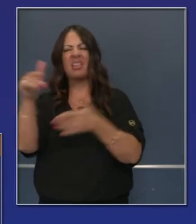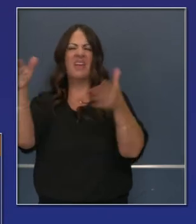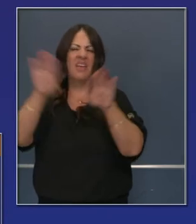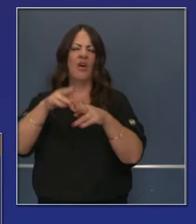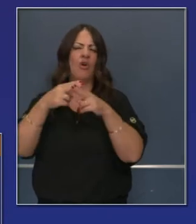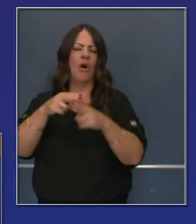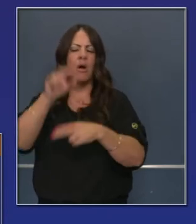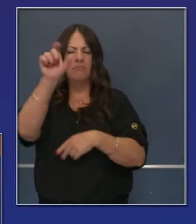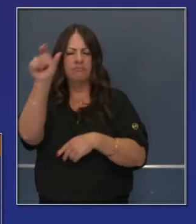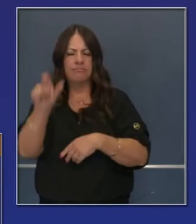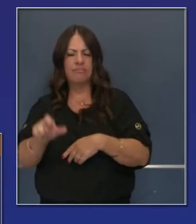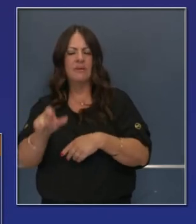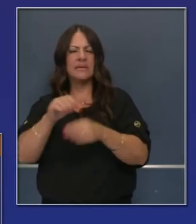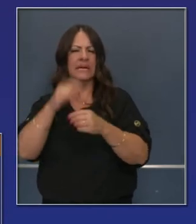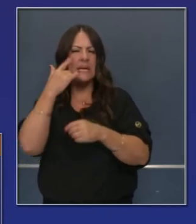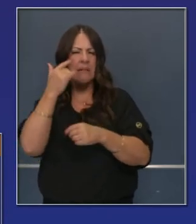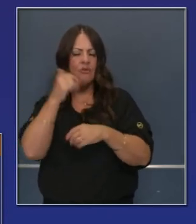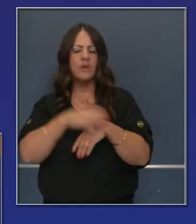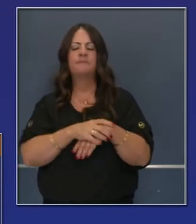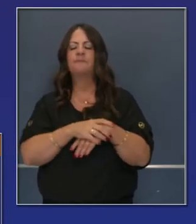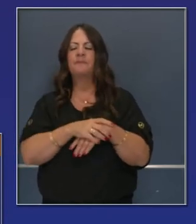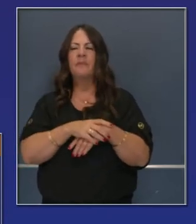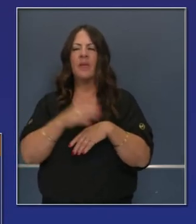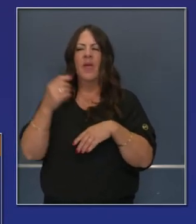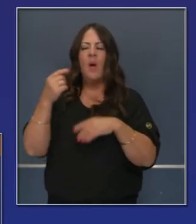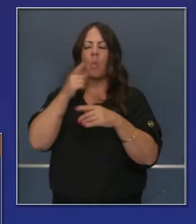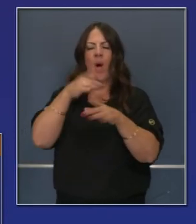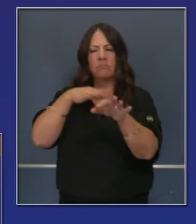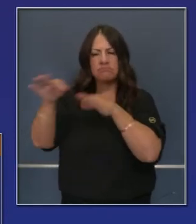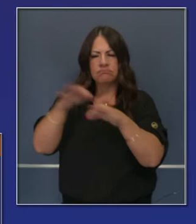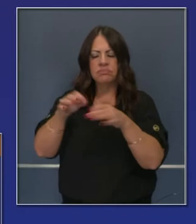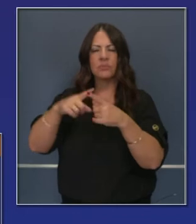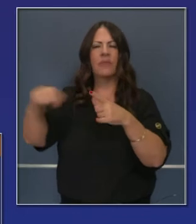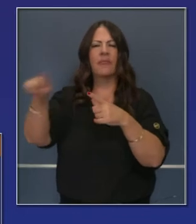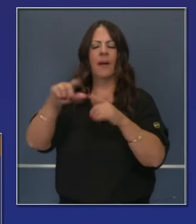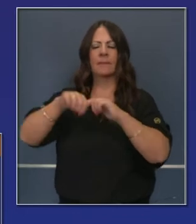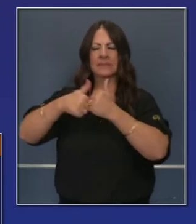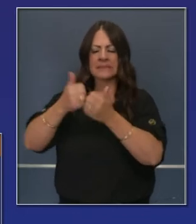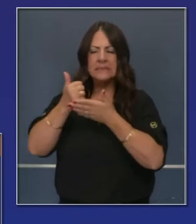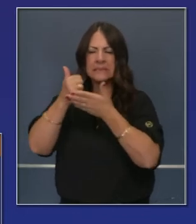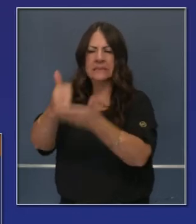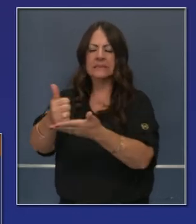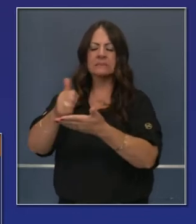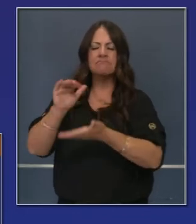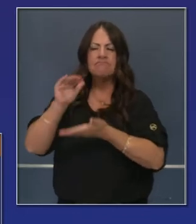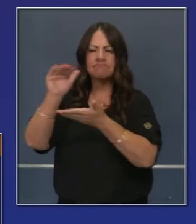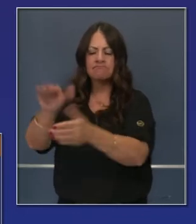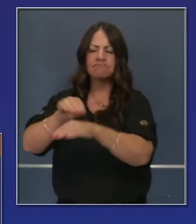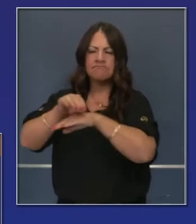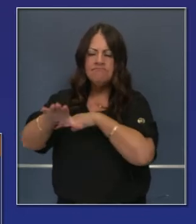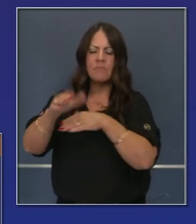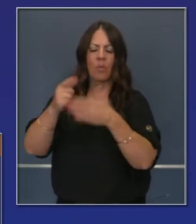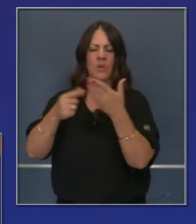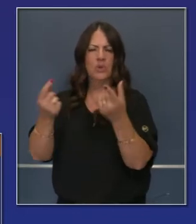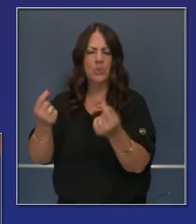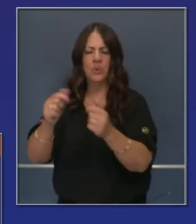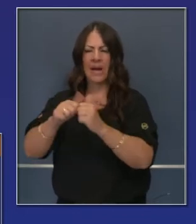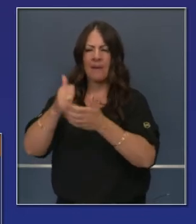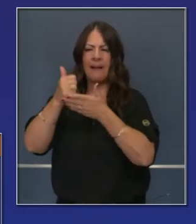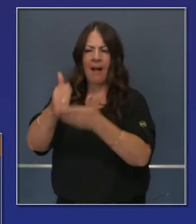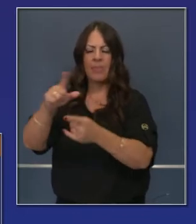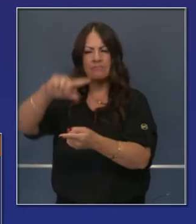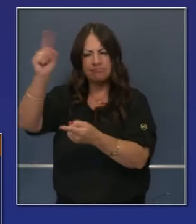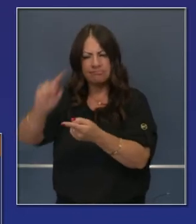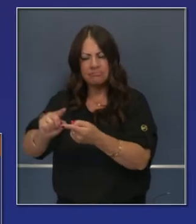áreas donde hay preocupación, eso será revisado o comentado por el doctor. Mañana él